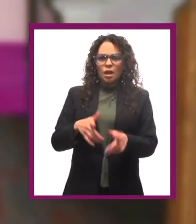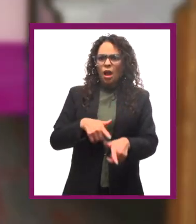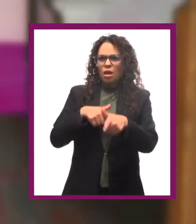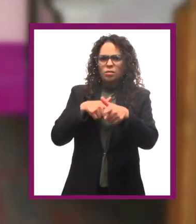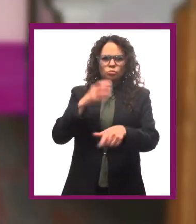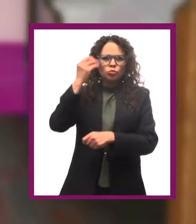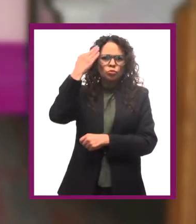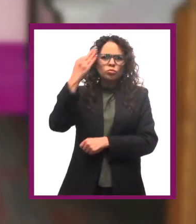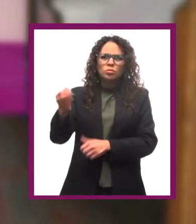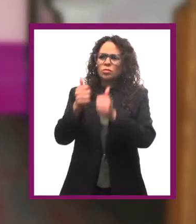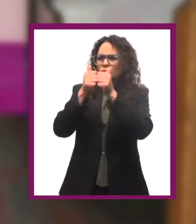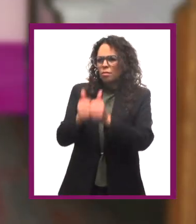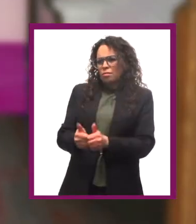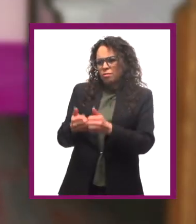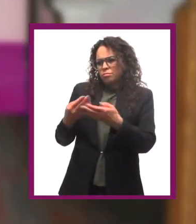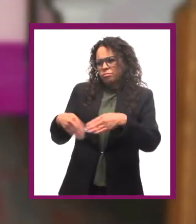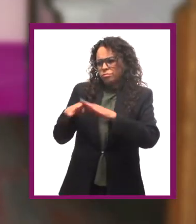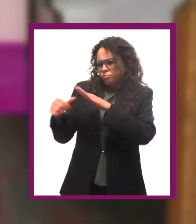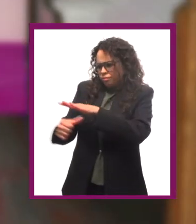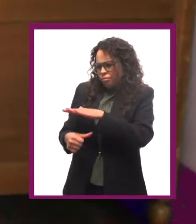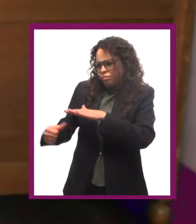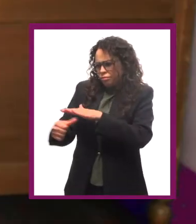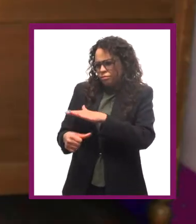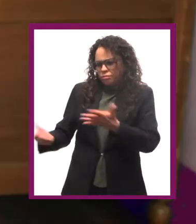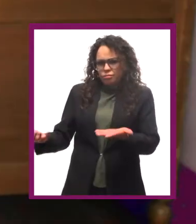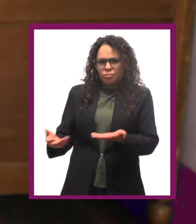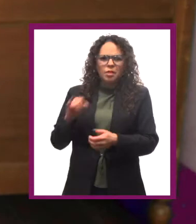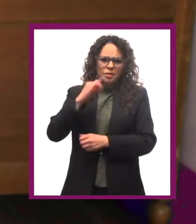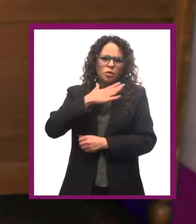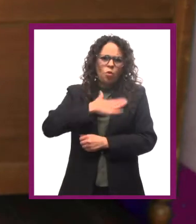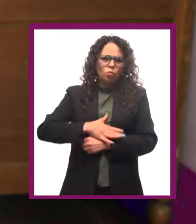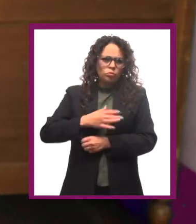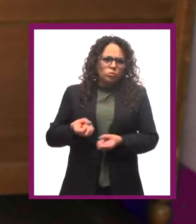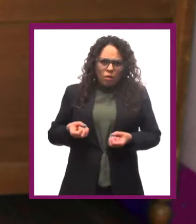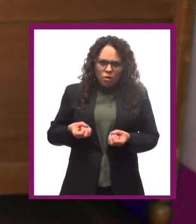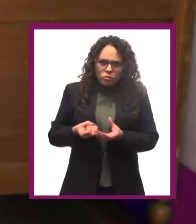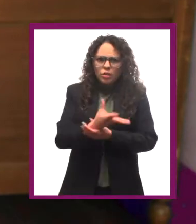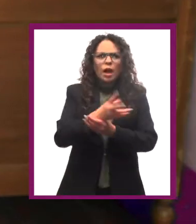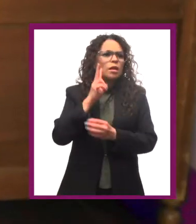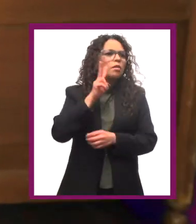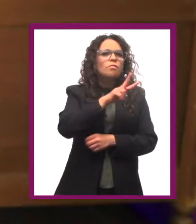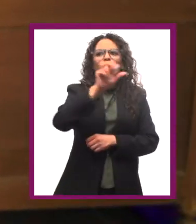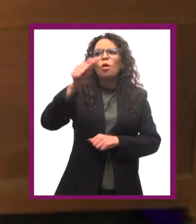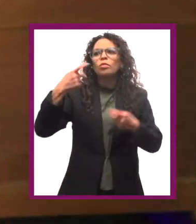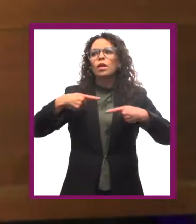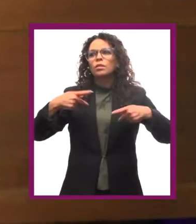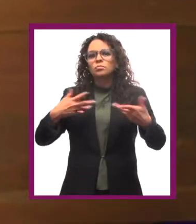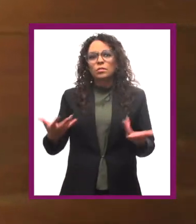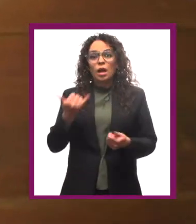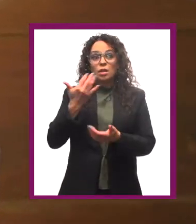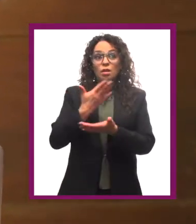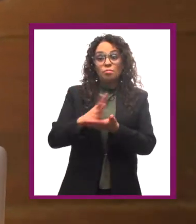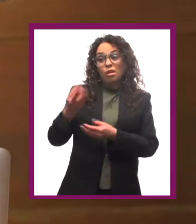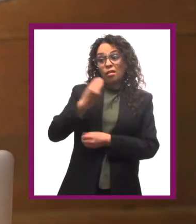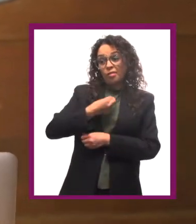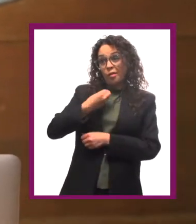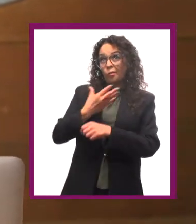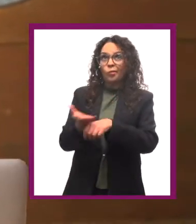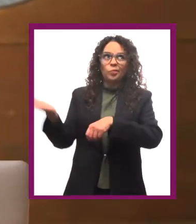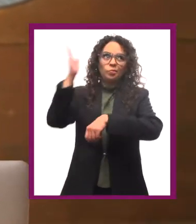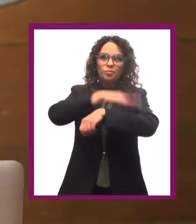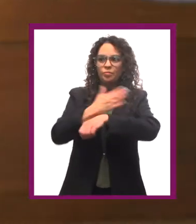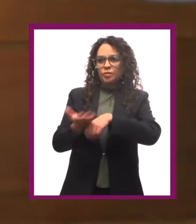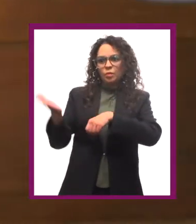Al final ya llevamos un buen de tiempo encerrados y creo que es justo que veamos a otras personas. Además, estar aguantando todo el tiempo a tu